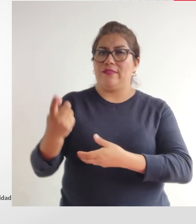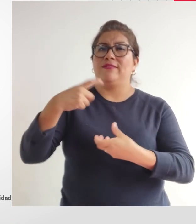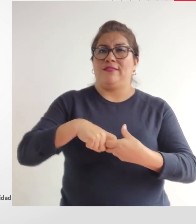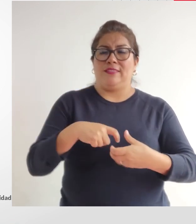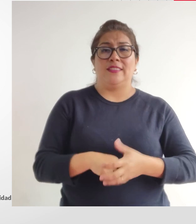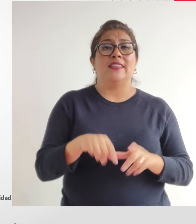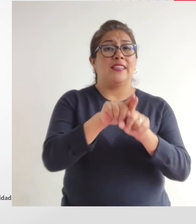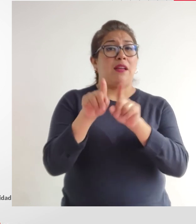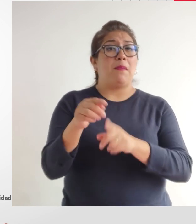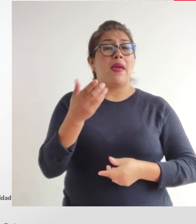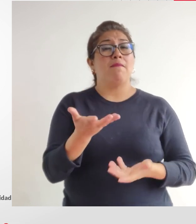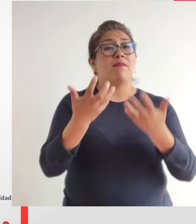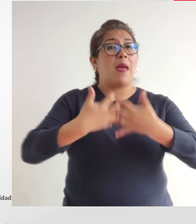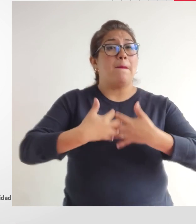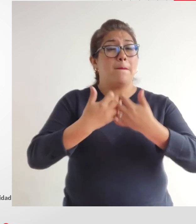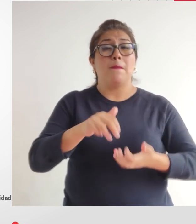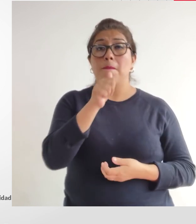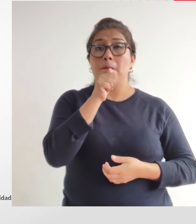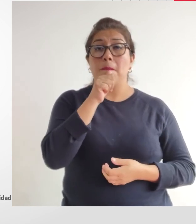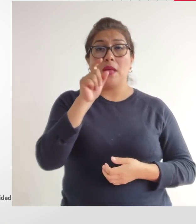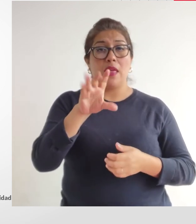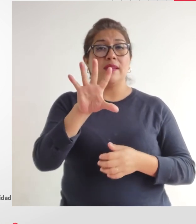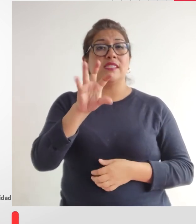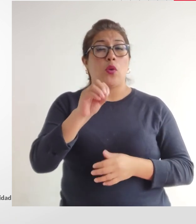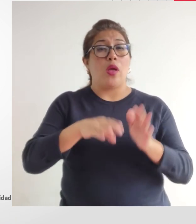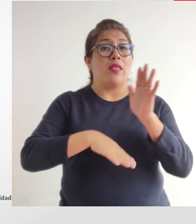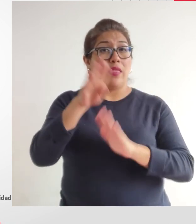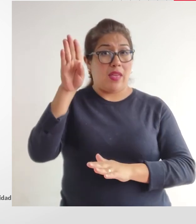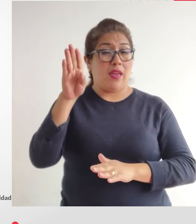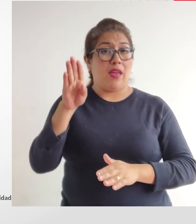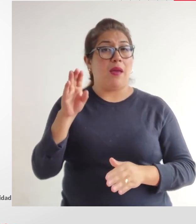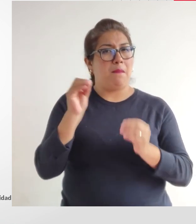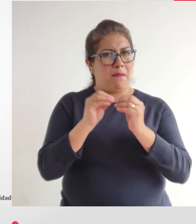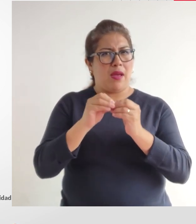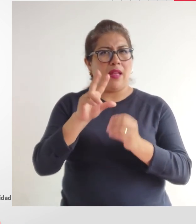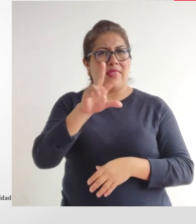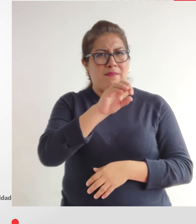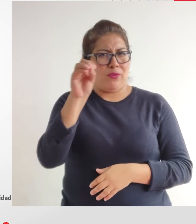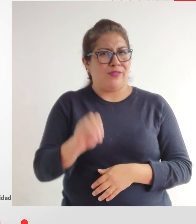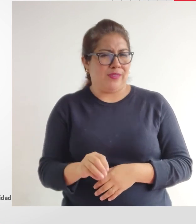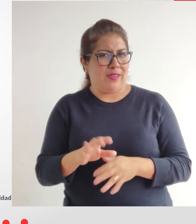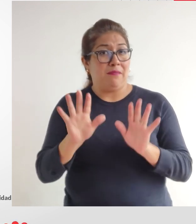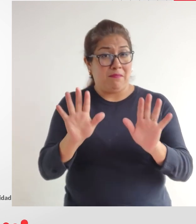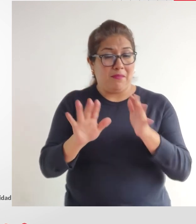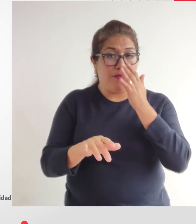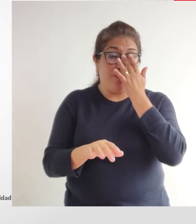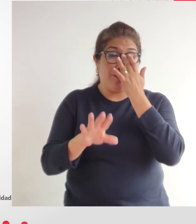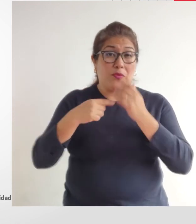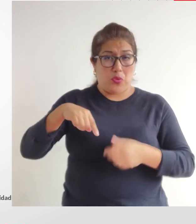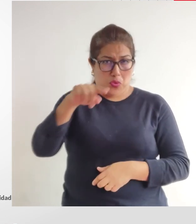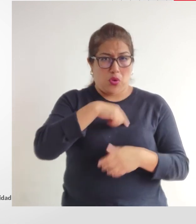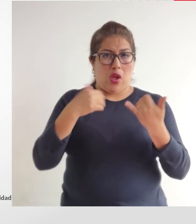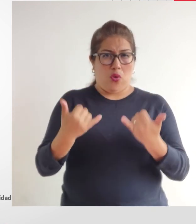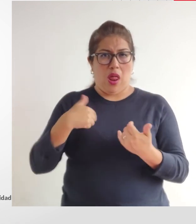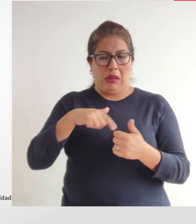y la empresa privada con más de 50 trabajadores no menos del 3% a ver nos